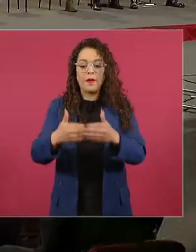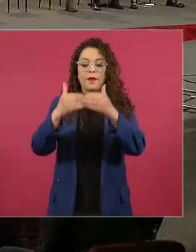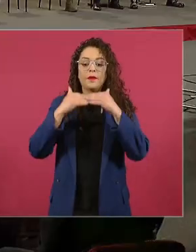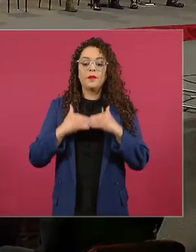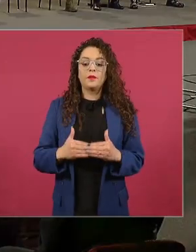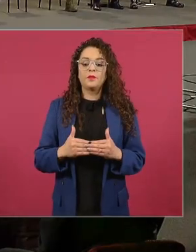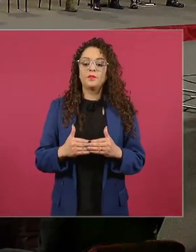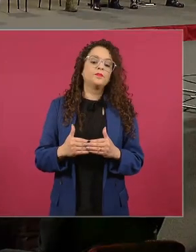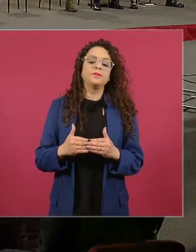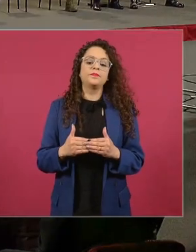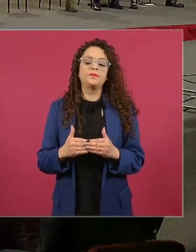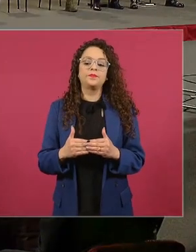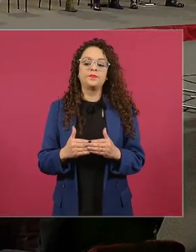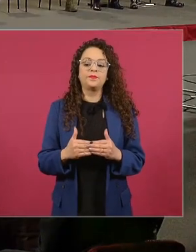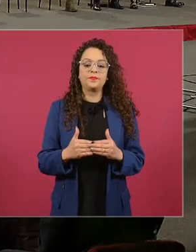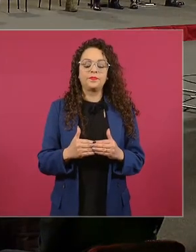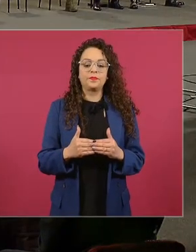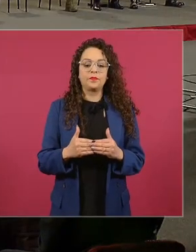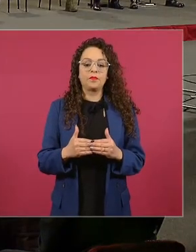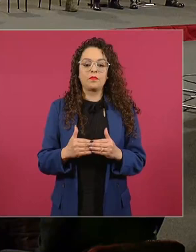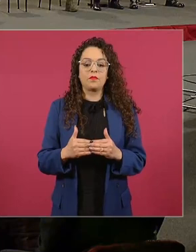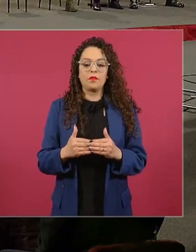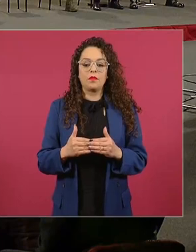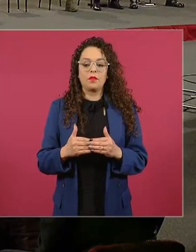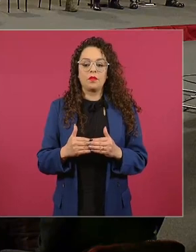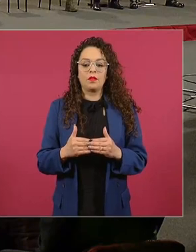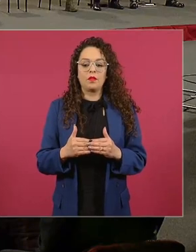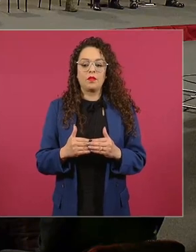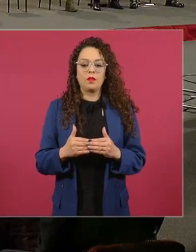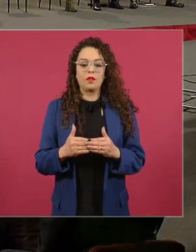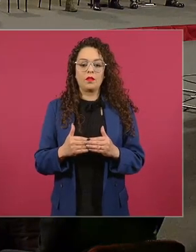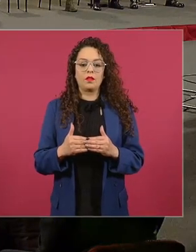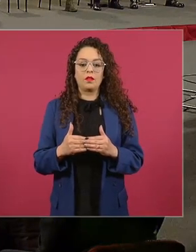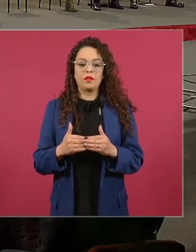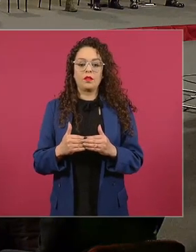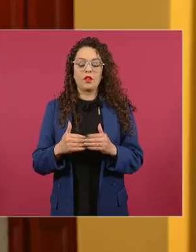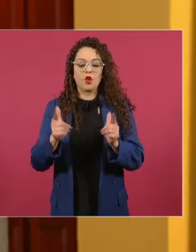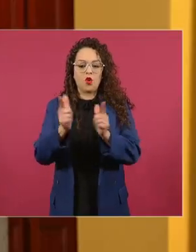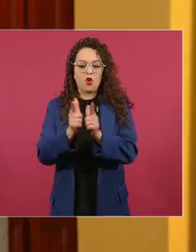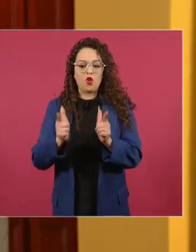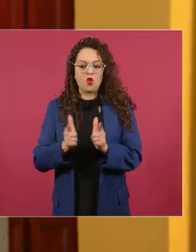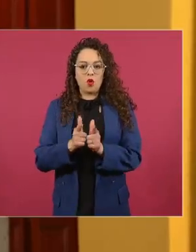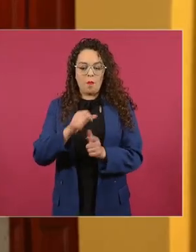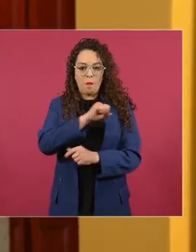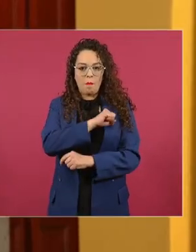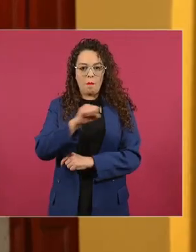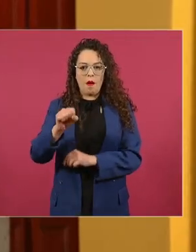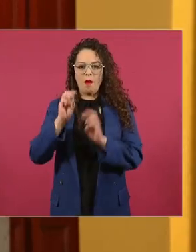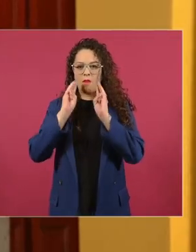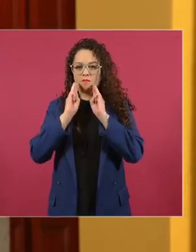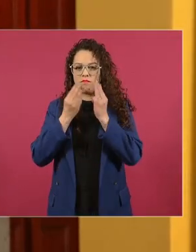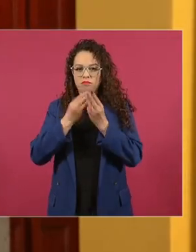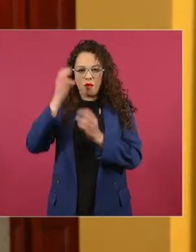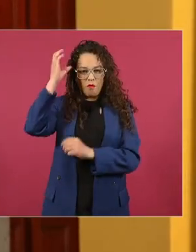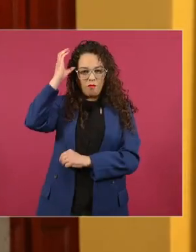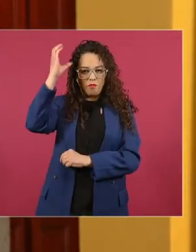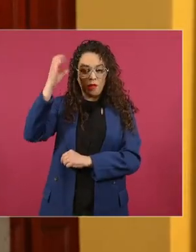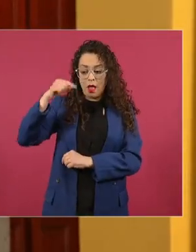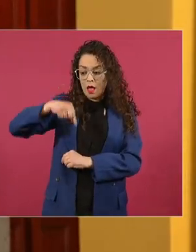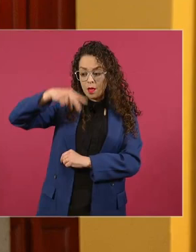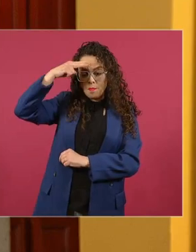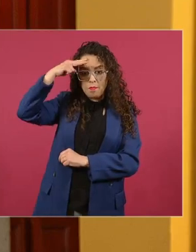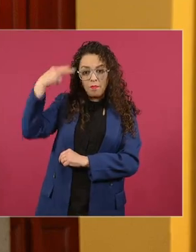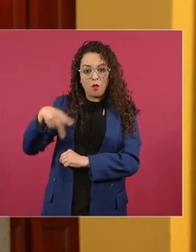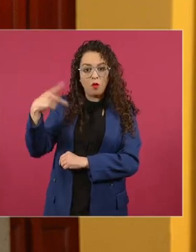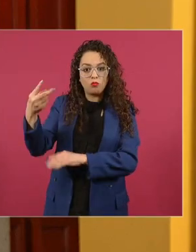la afectación a grupos delictivos, empleando la inteligencia, la inteligencia del Estado mexicano, donde